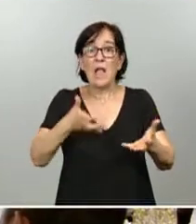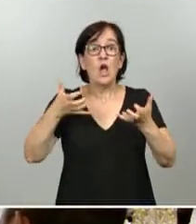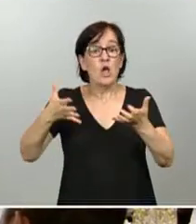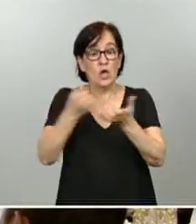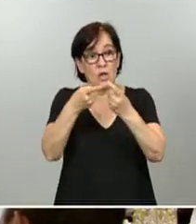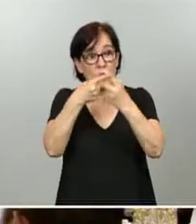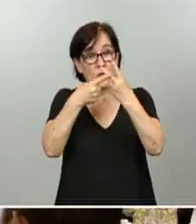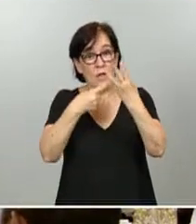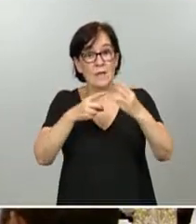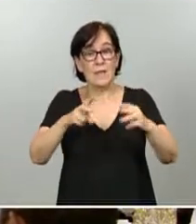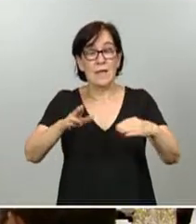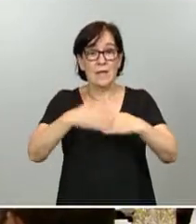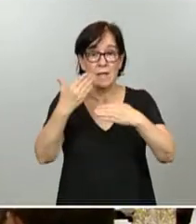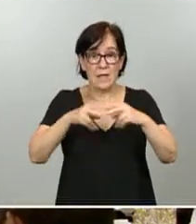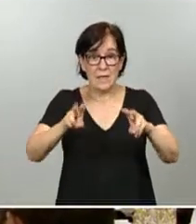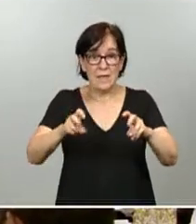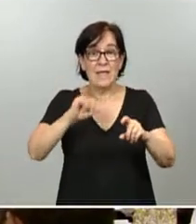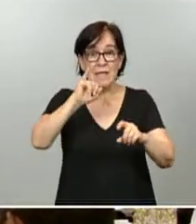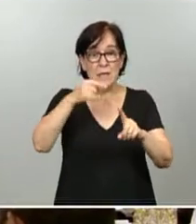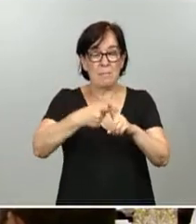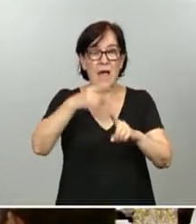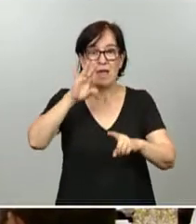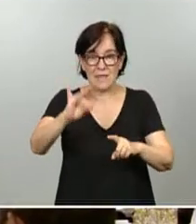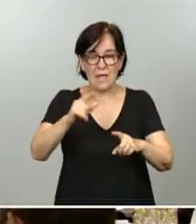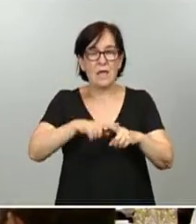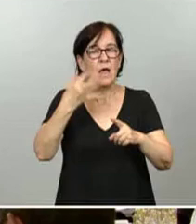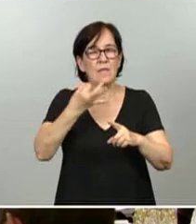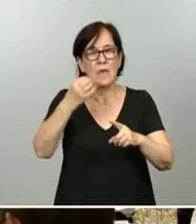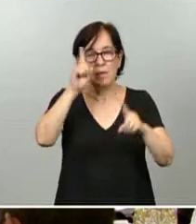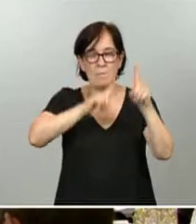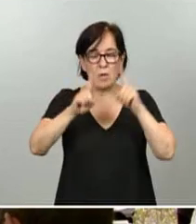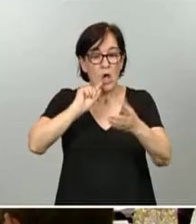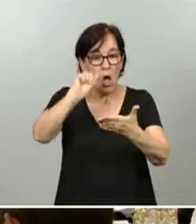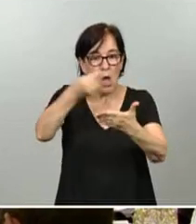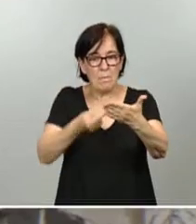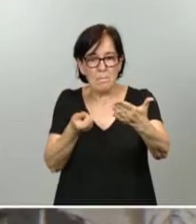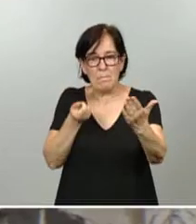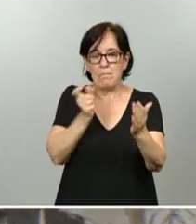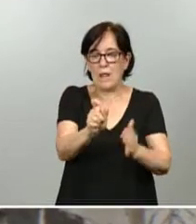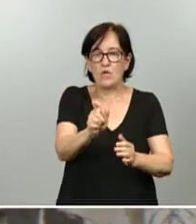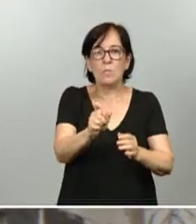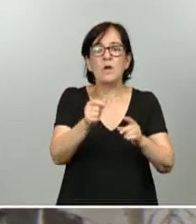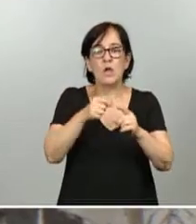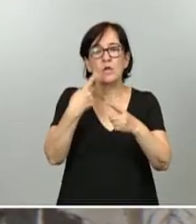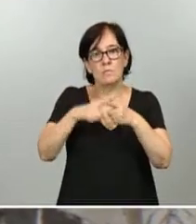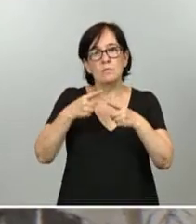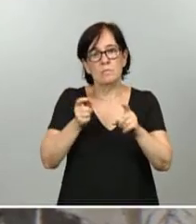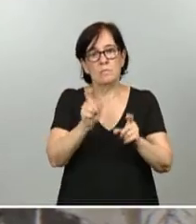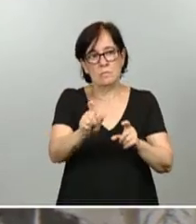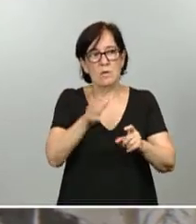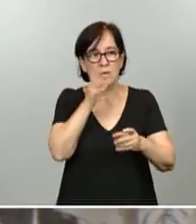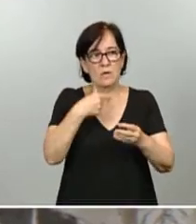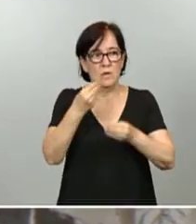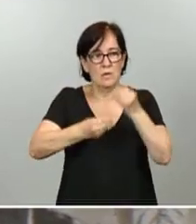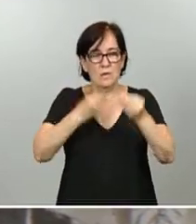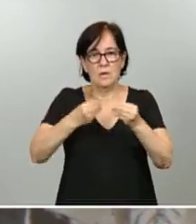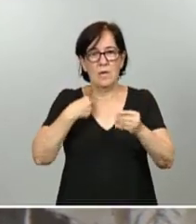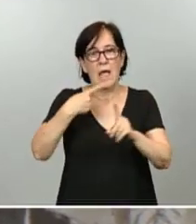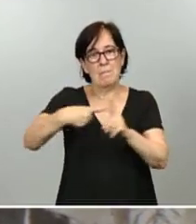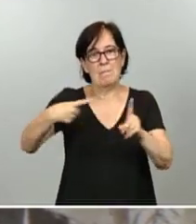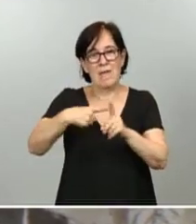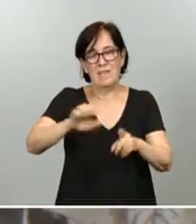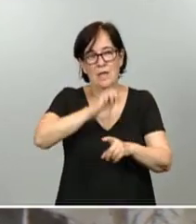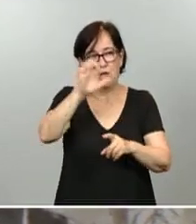innovación y la I+.D deben ocupar en los presupuestos el lugar que les corresponde, conversando al menos con la media europea y tener